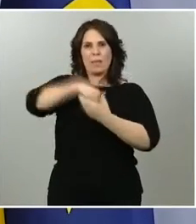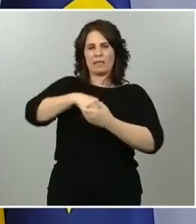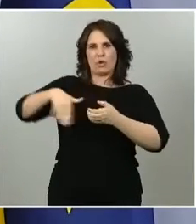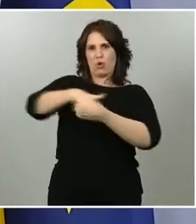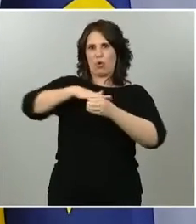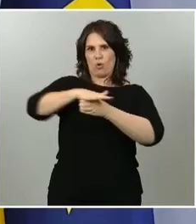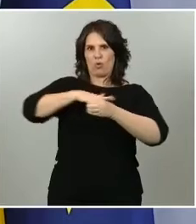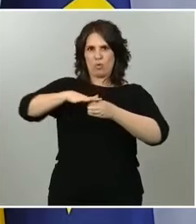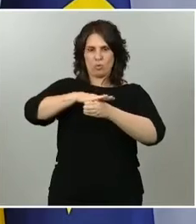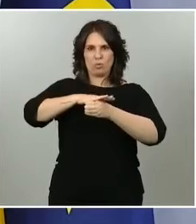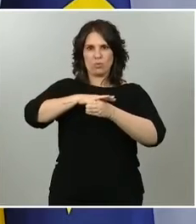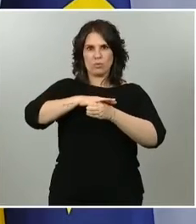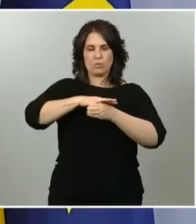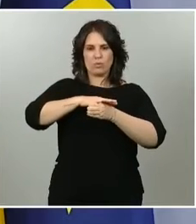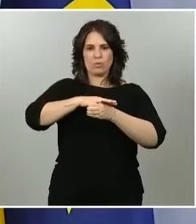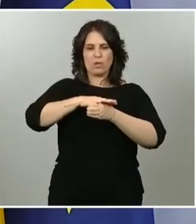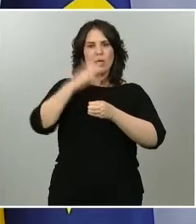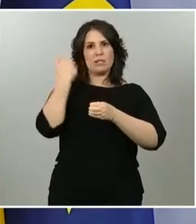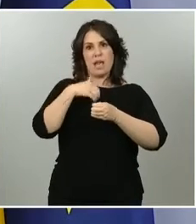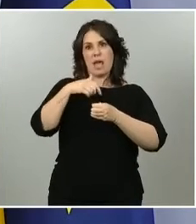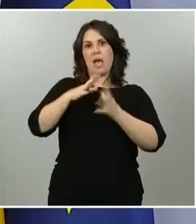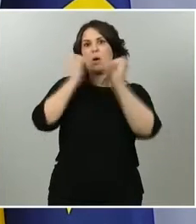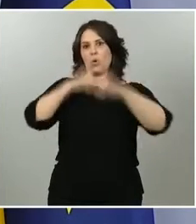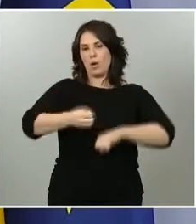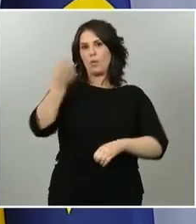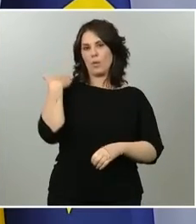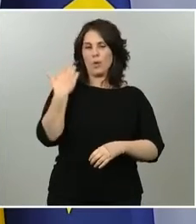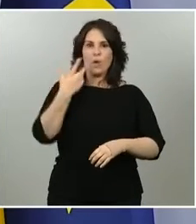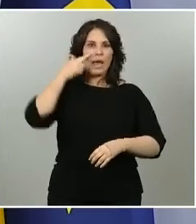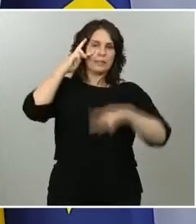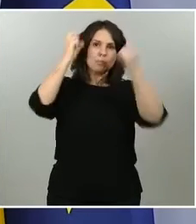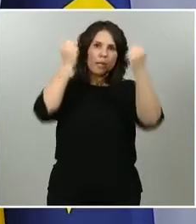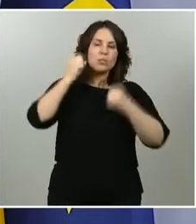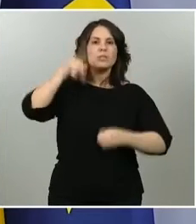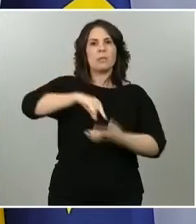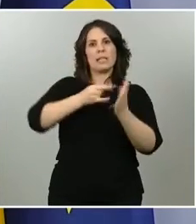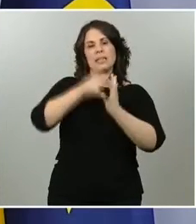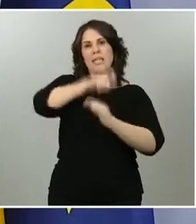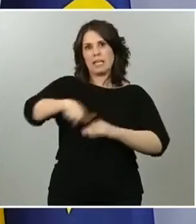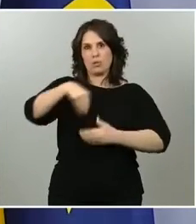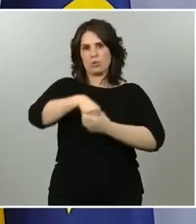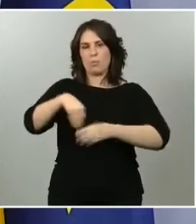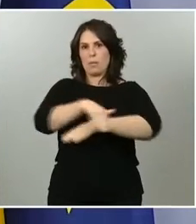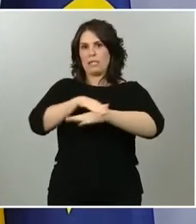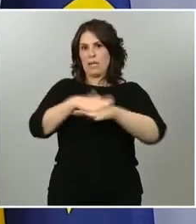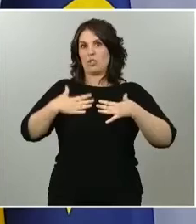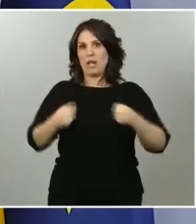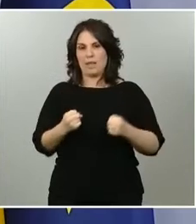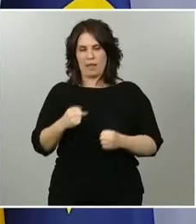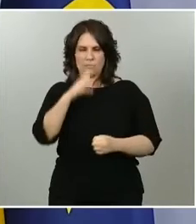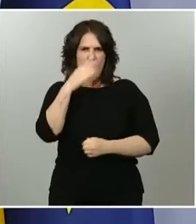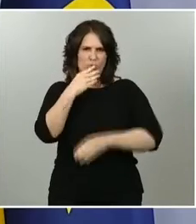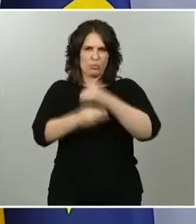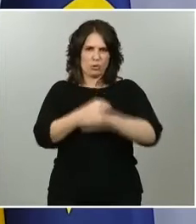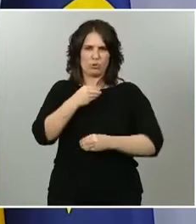evaluamos con los expertos y técnicos del Ministerio de Sanidad y así se ha trasladado. Y respecto a los play-offs